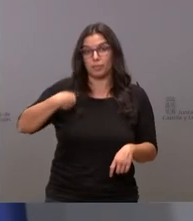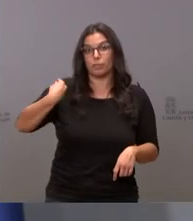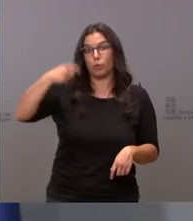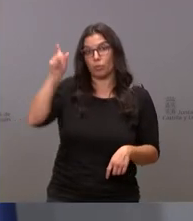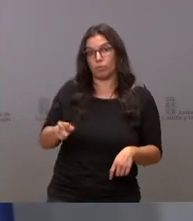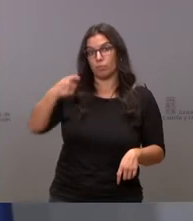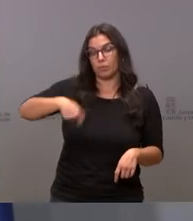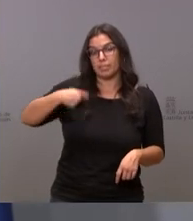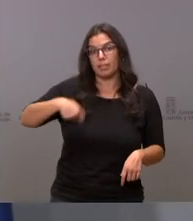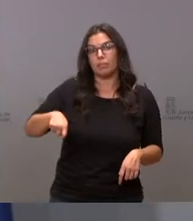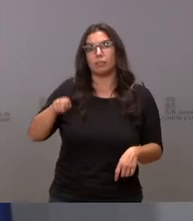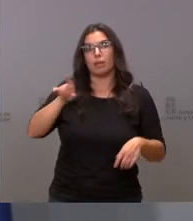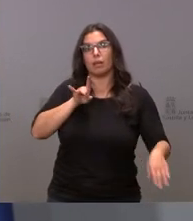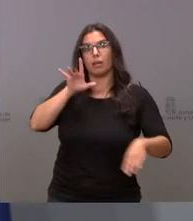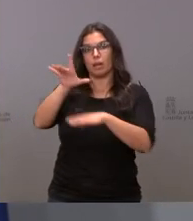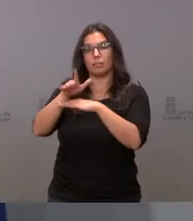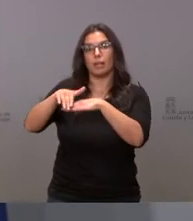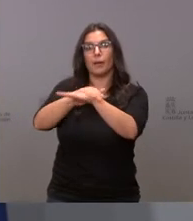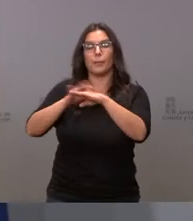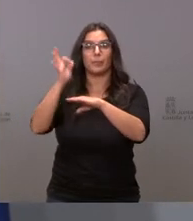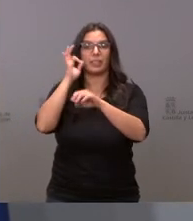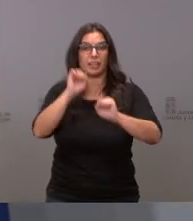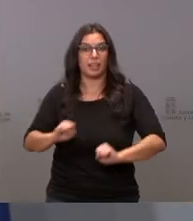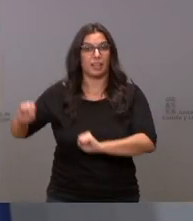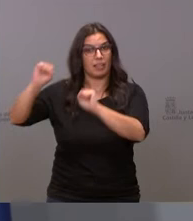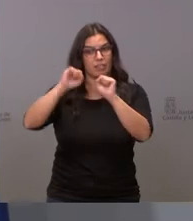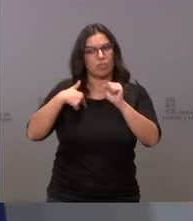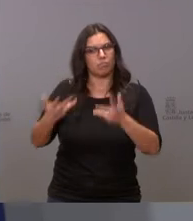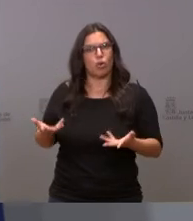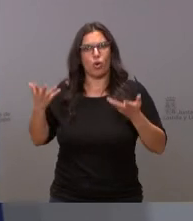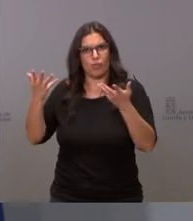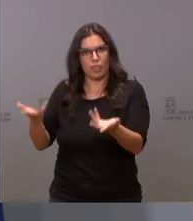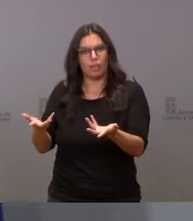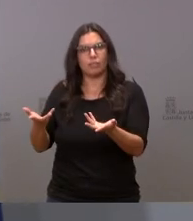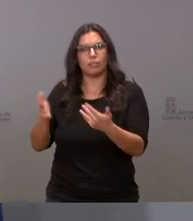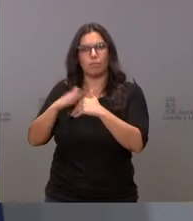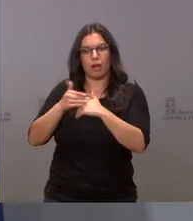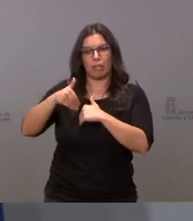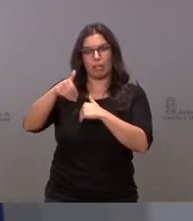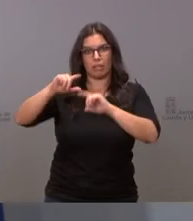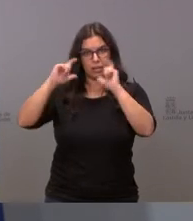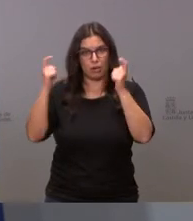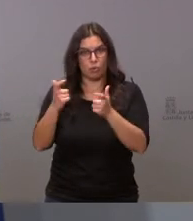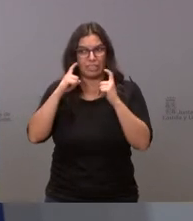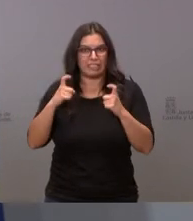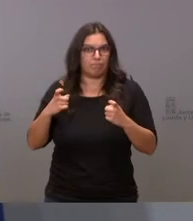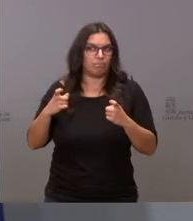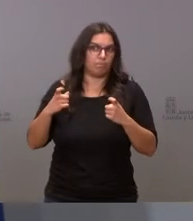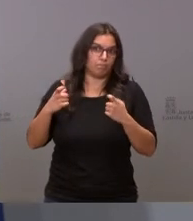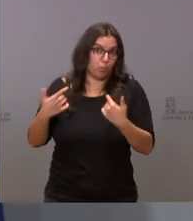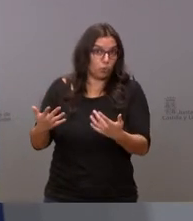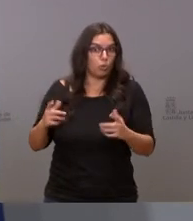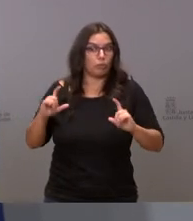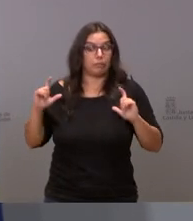remitido una carta a la ministra de Defensa poniéndose a su disposición para tener una reunión en el mayor en el más